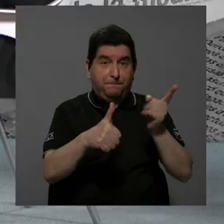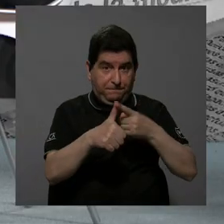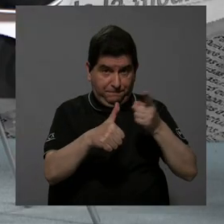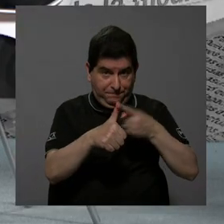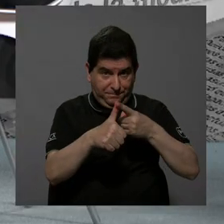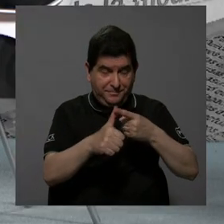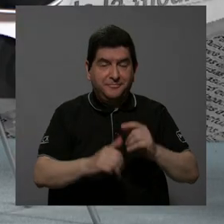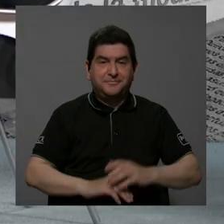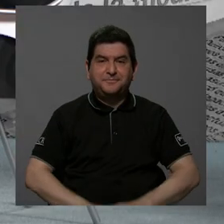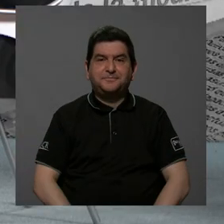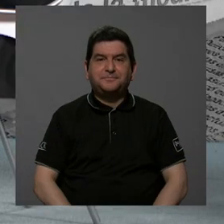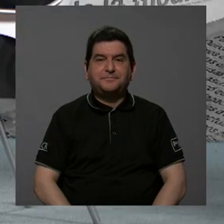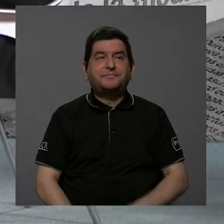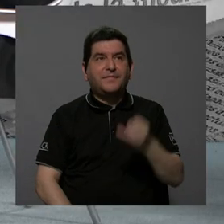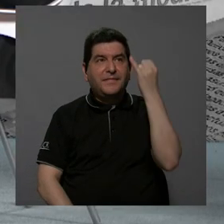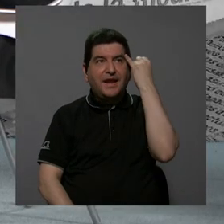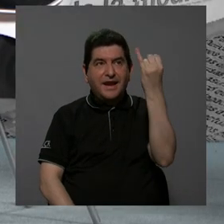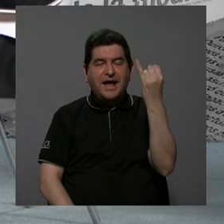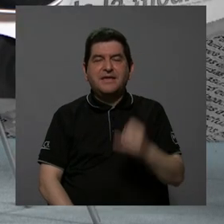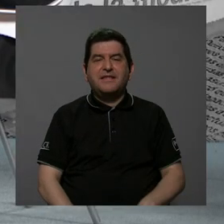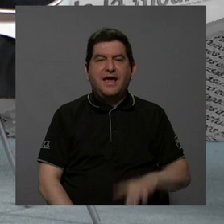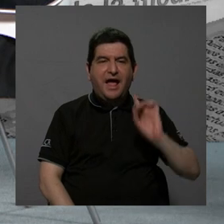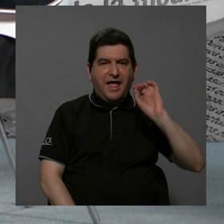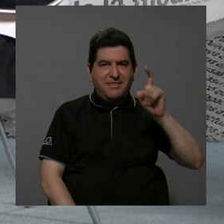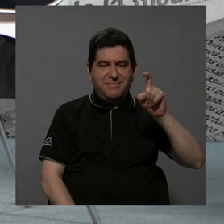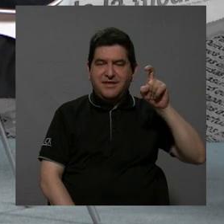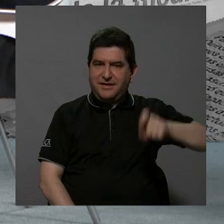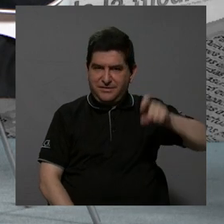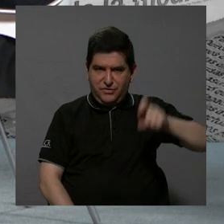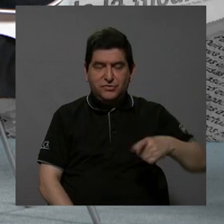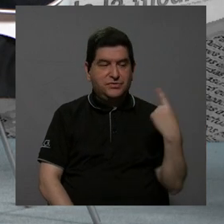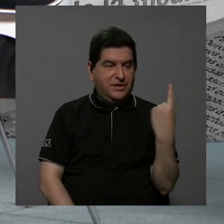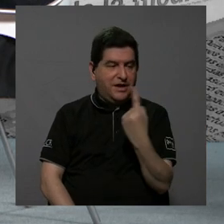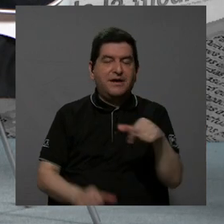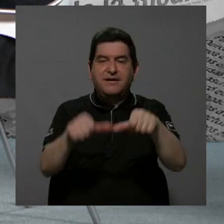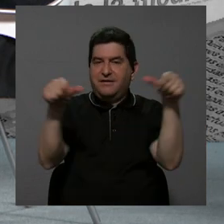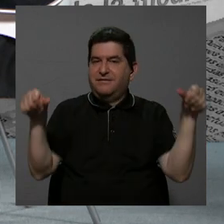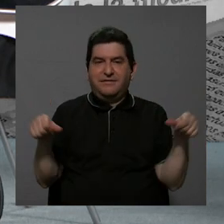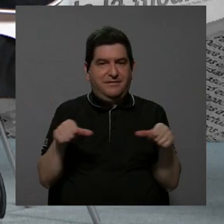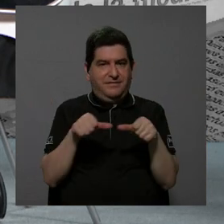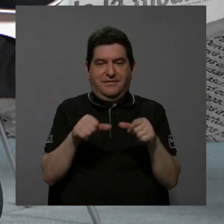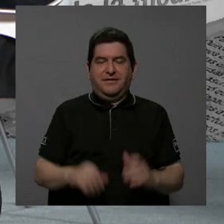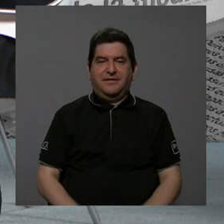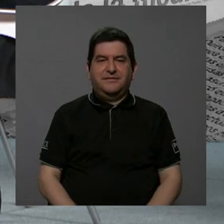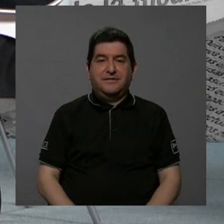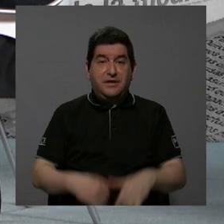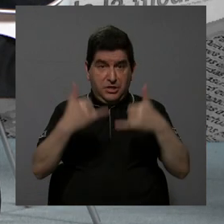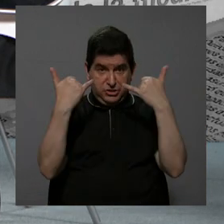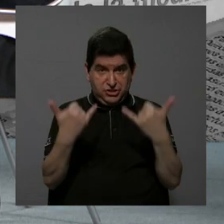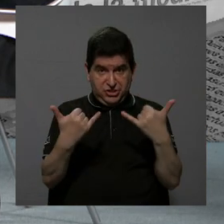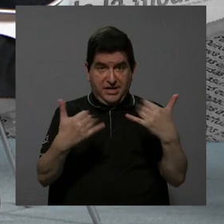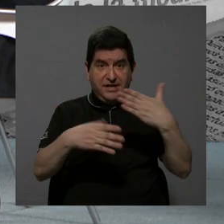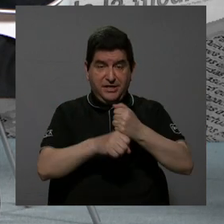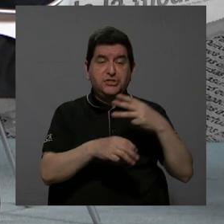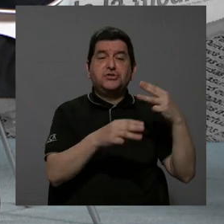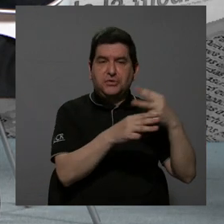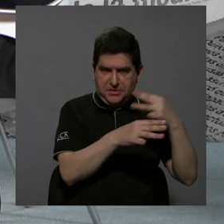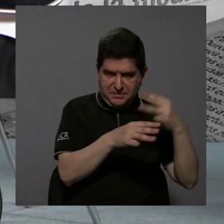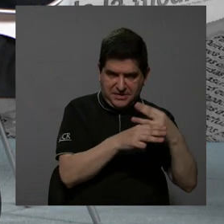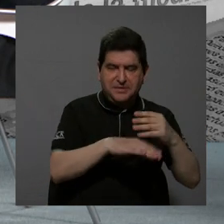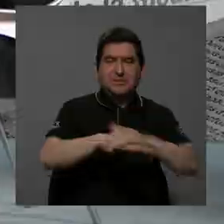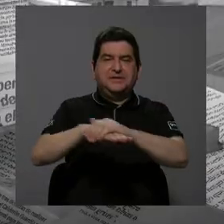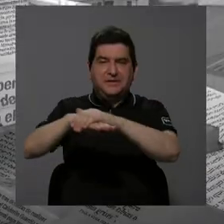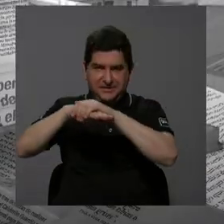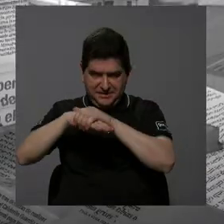es la idea de que tenemos que hacer un diagnóstico en cada una de las áreas. Esto ya logramos hacerlo con matemática, con